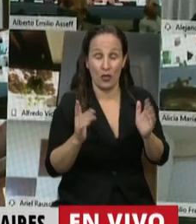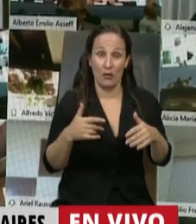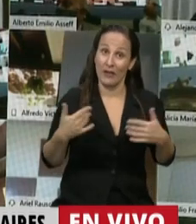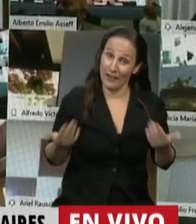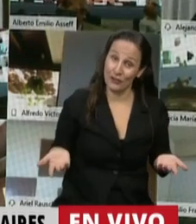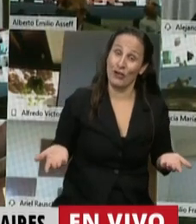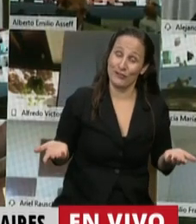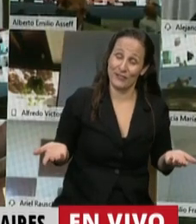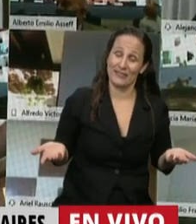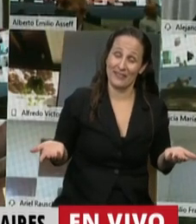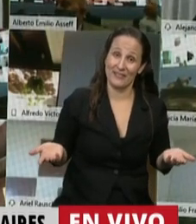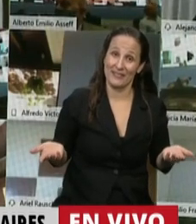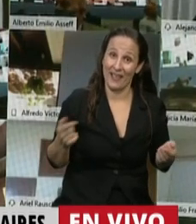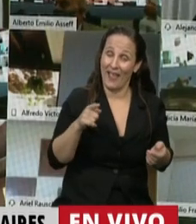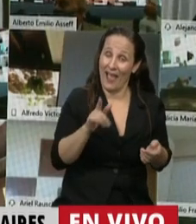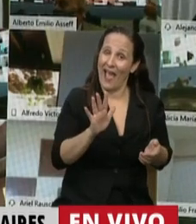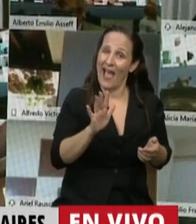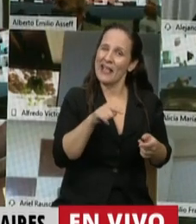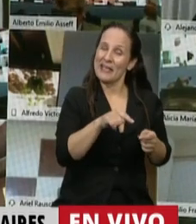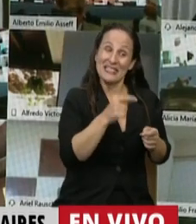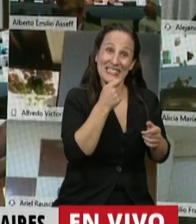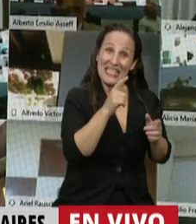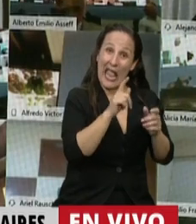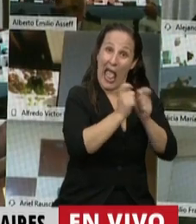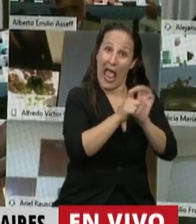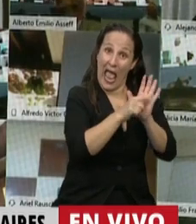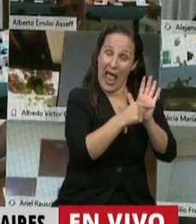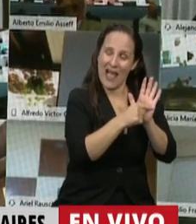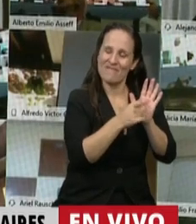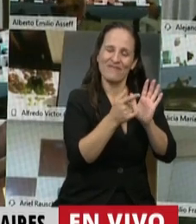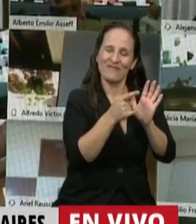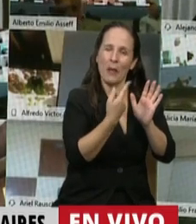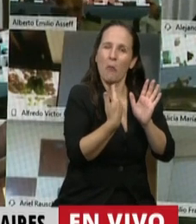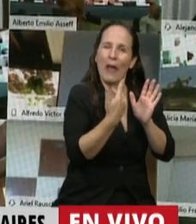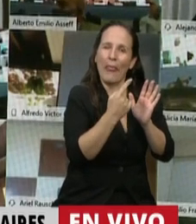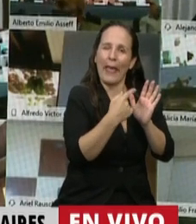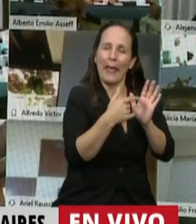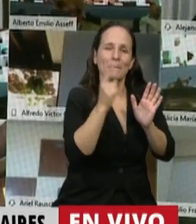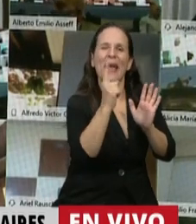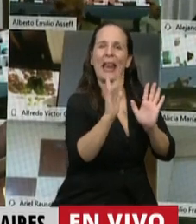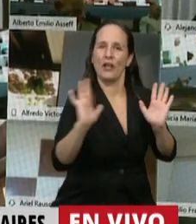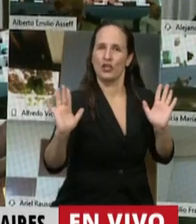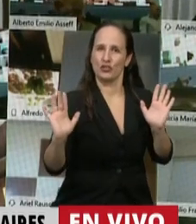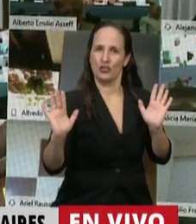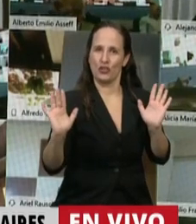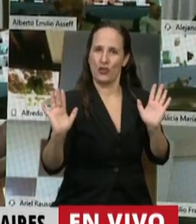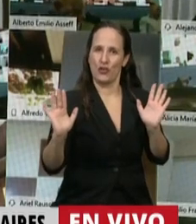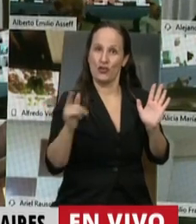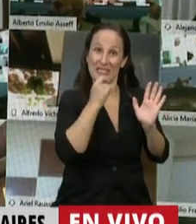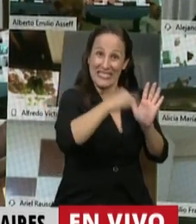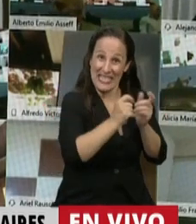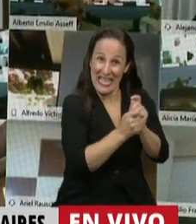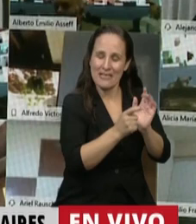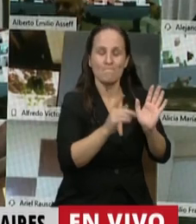acá se está abriendo una puerta que es muy, muy, muy peligrosa. Llamo la